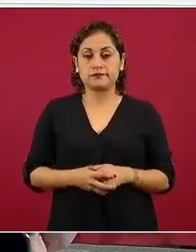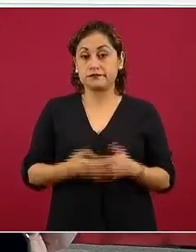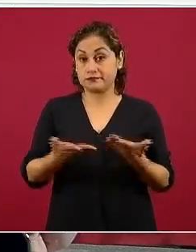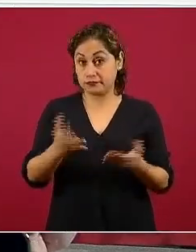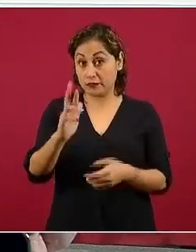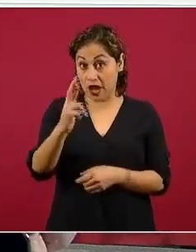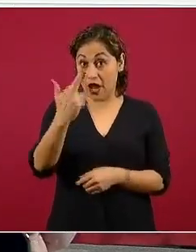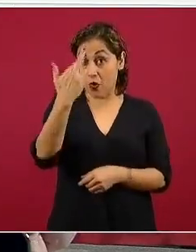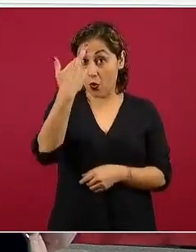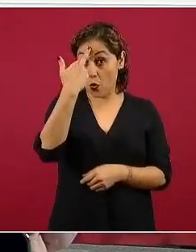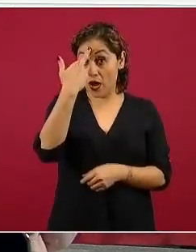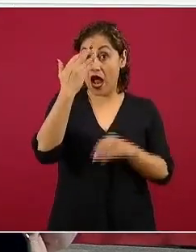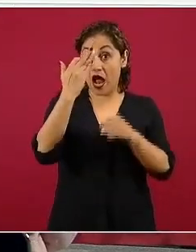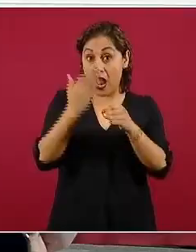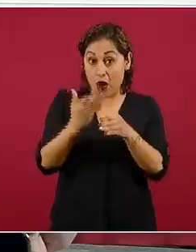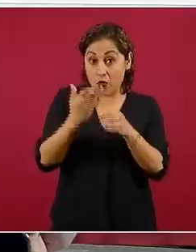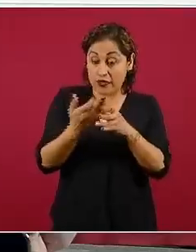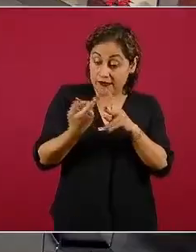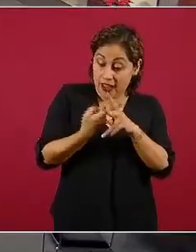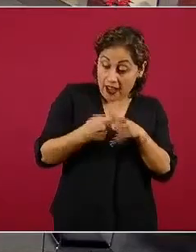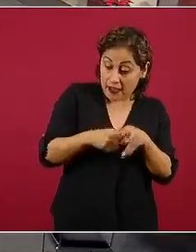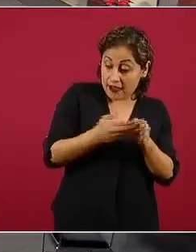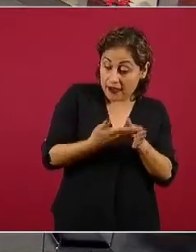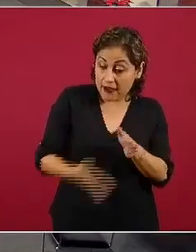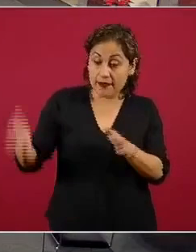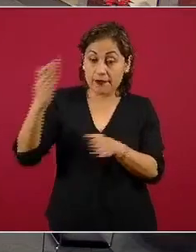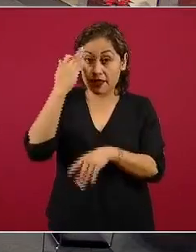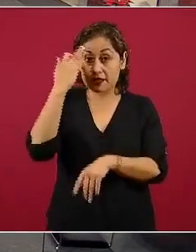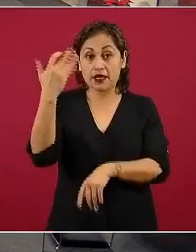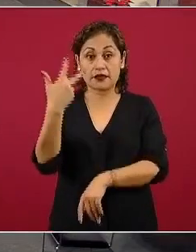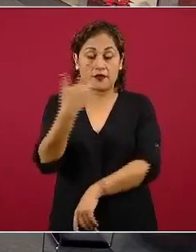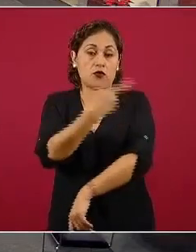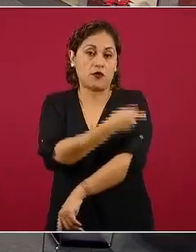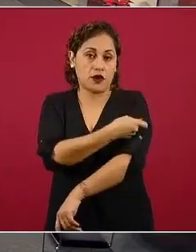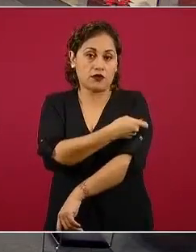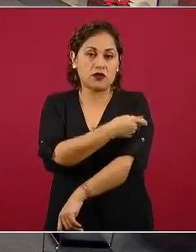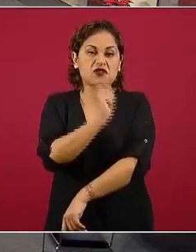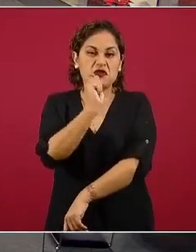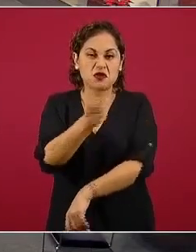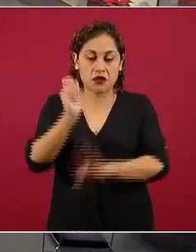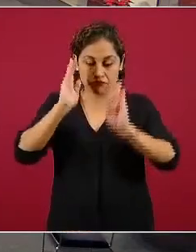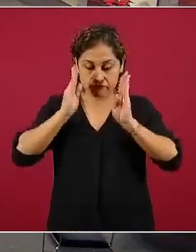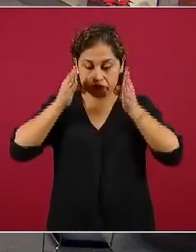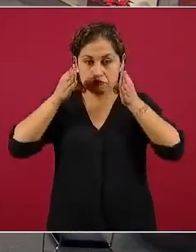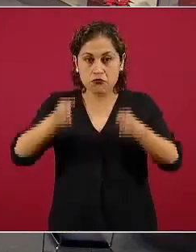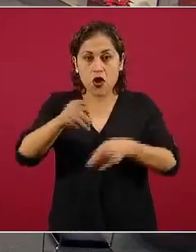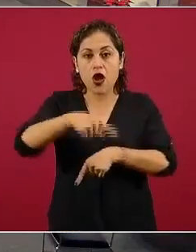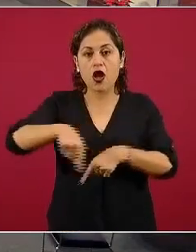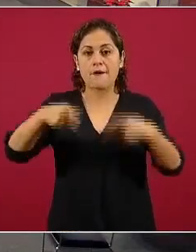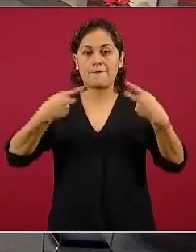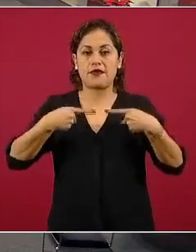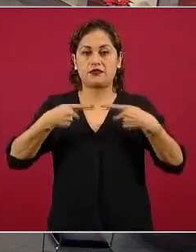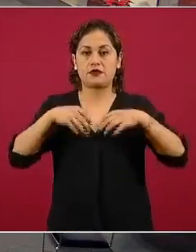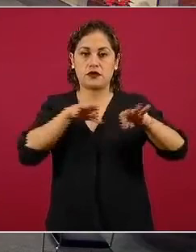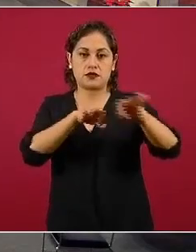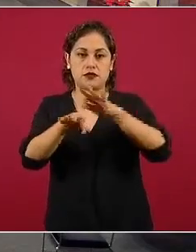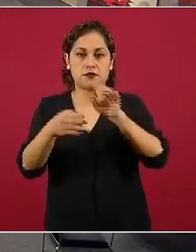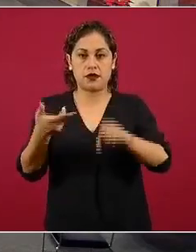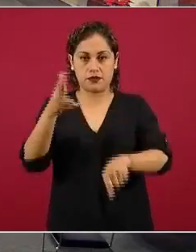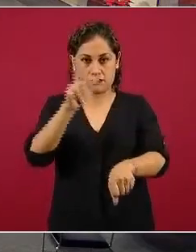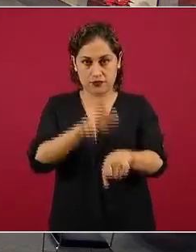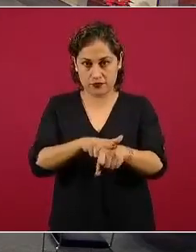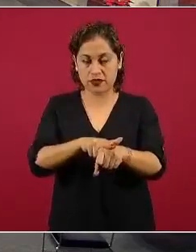en esta fase inicial está exclusivamente enfocada en personal de salud y